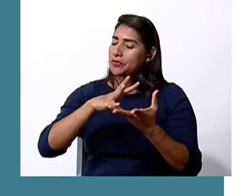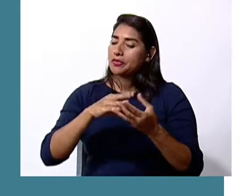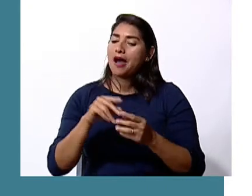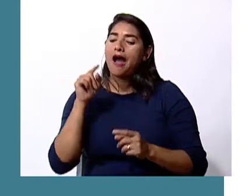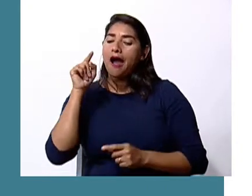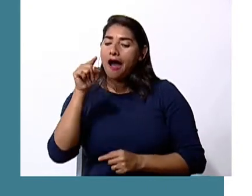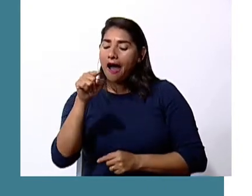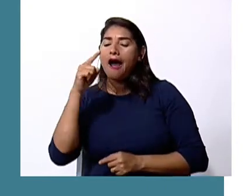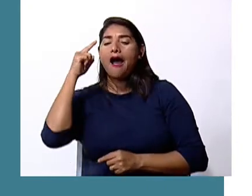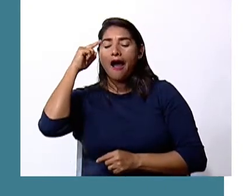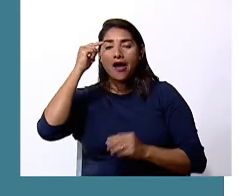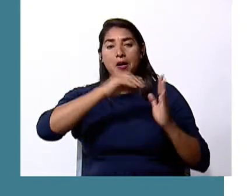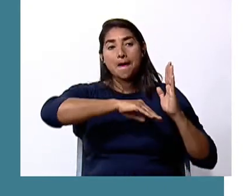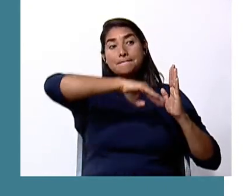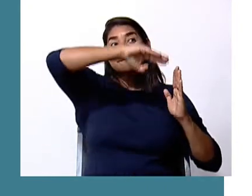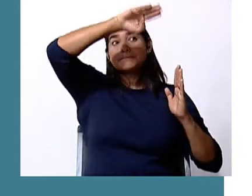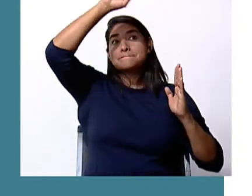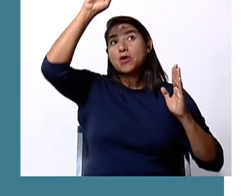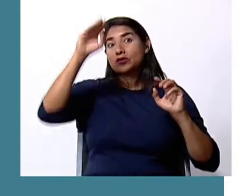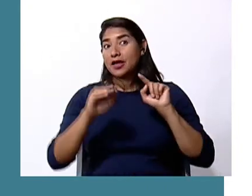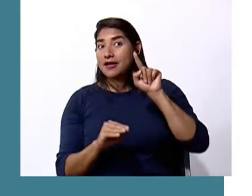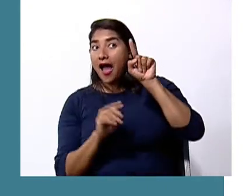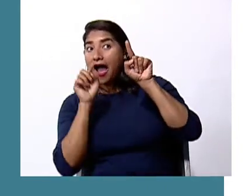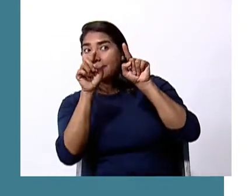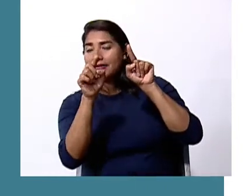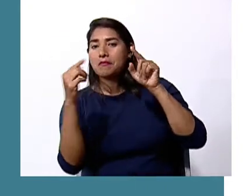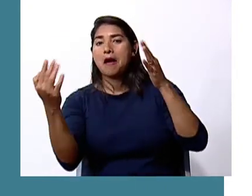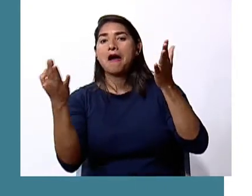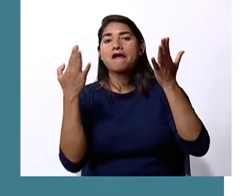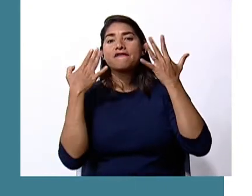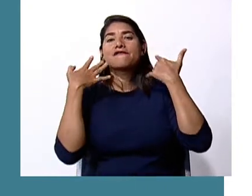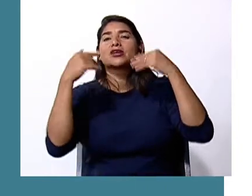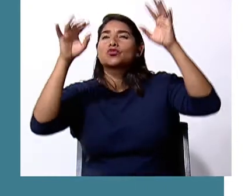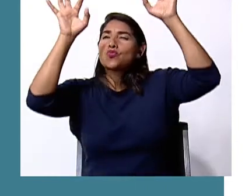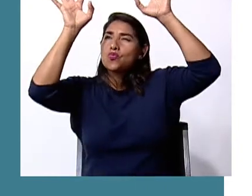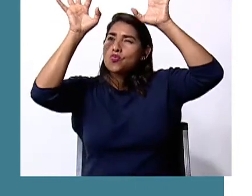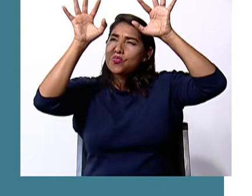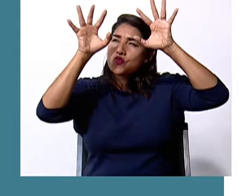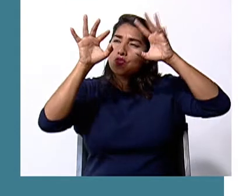eso las cumbres de las grandes montañas suelen estar nevadas.